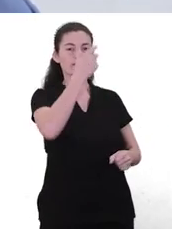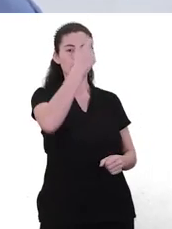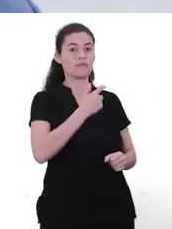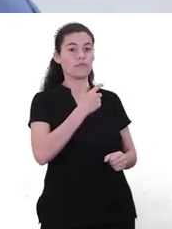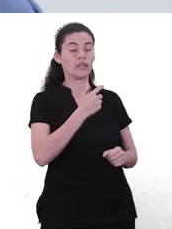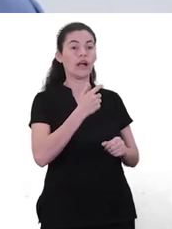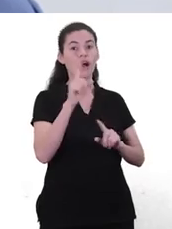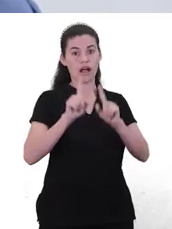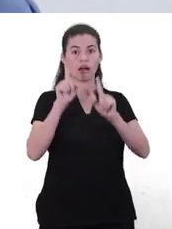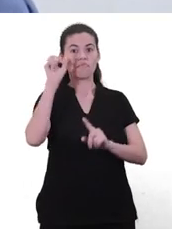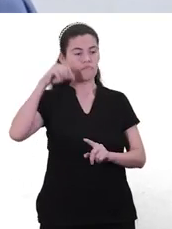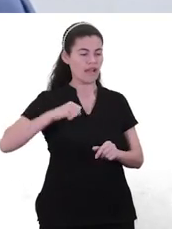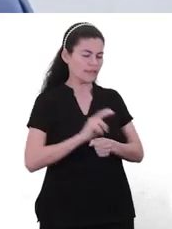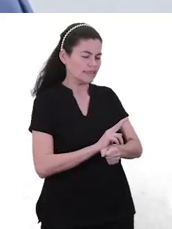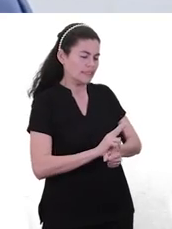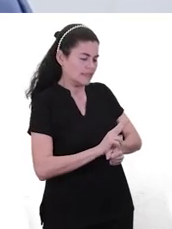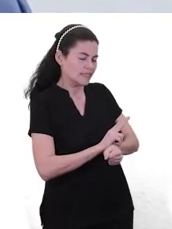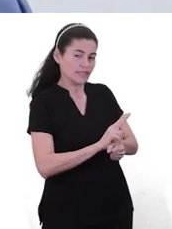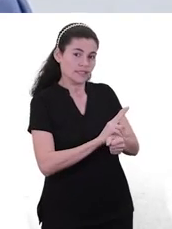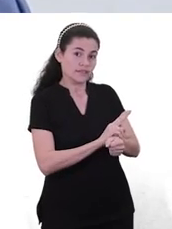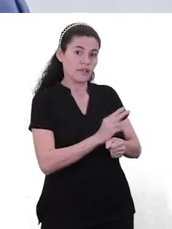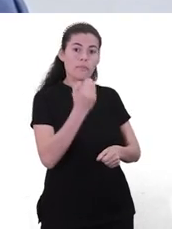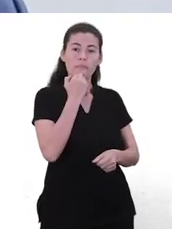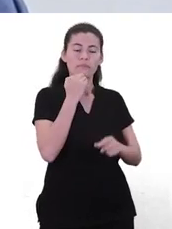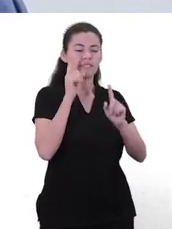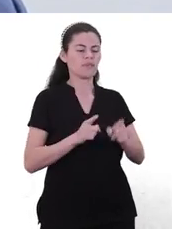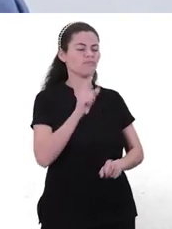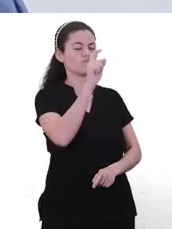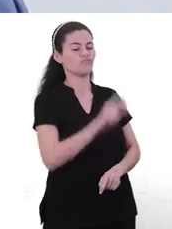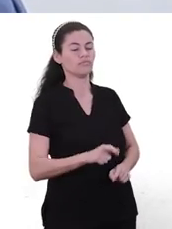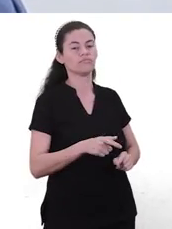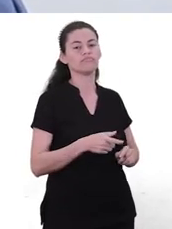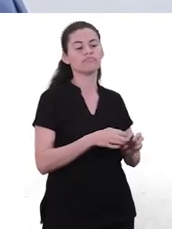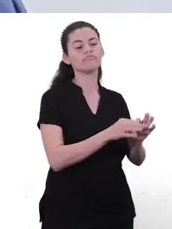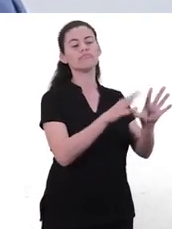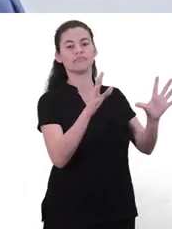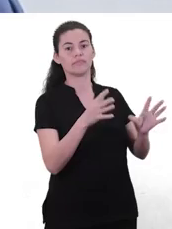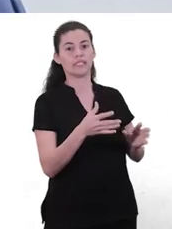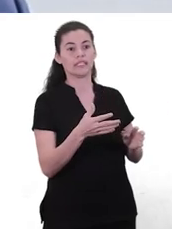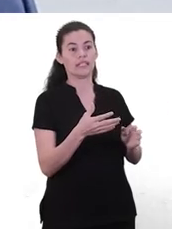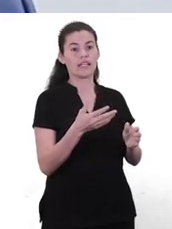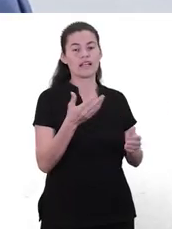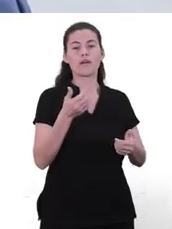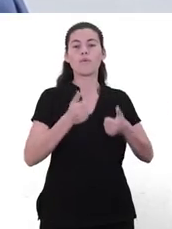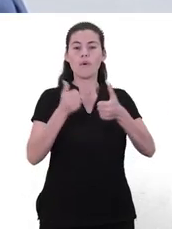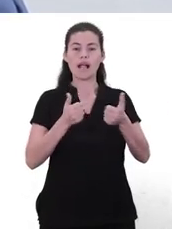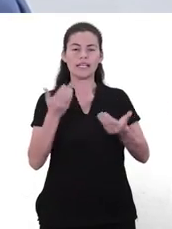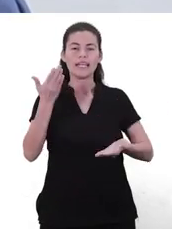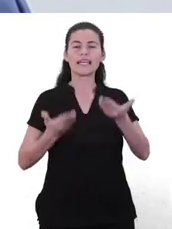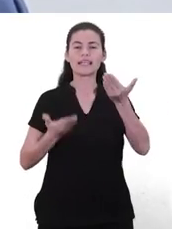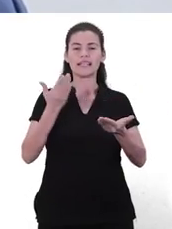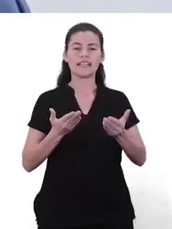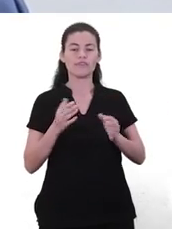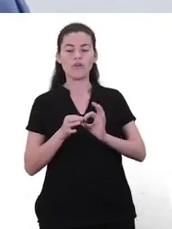sobreprotección, algunos podemos caer en la libertad extrema, y ya en vez de libertad extrema lo que convertimos en imprudencia, ¿verdad?